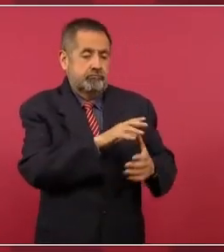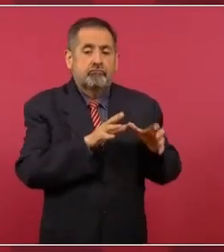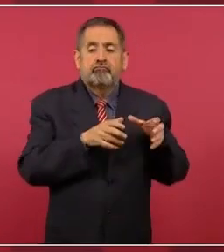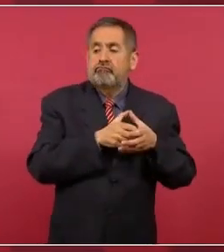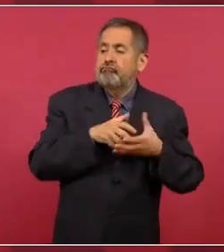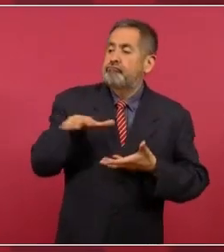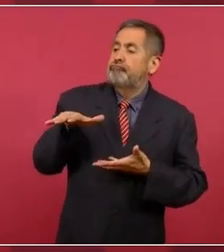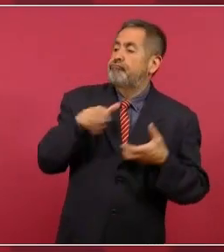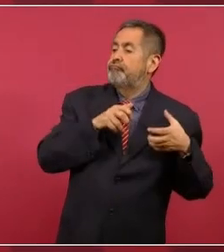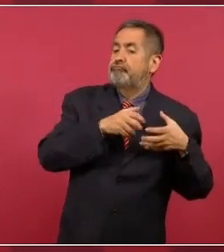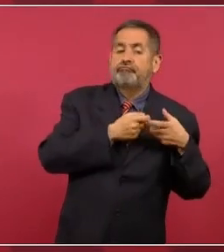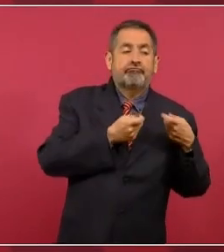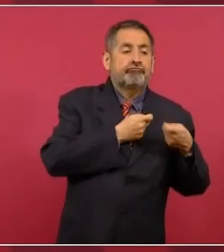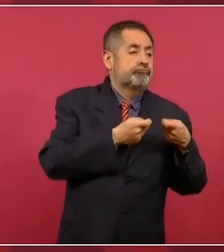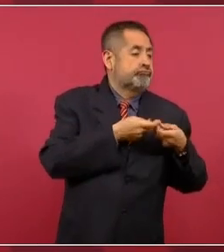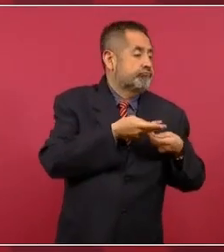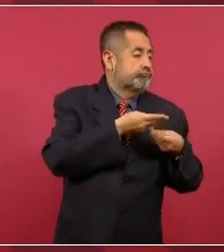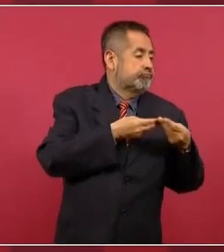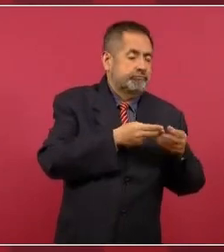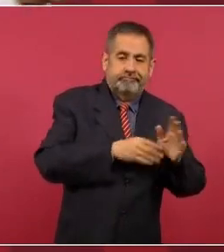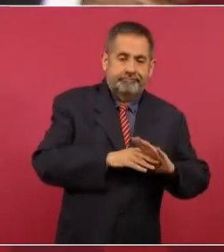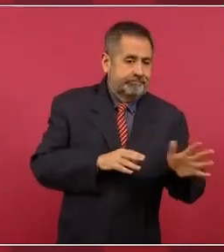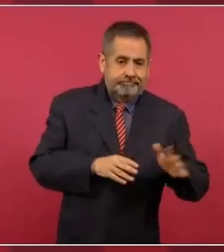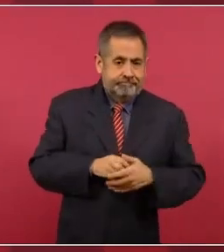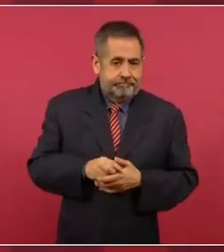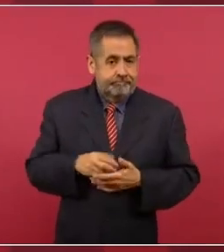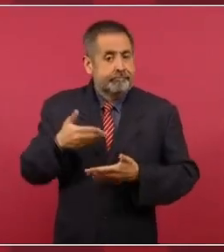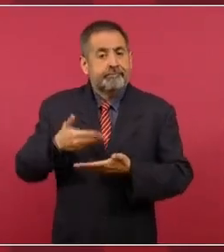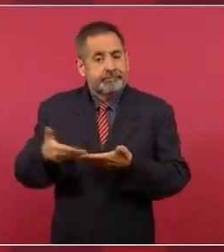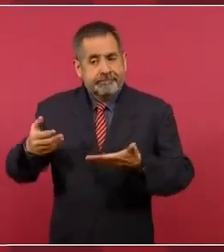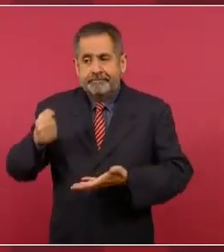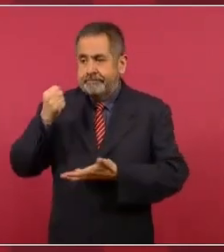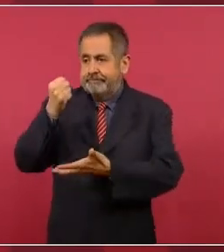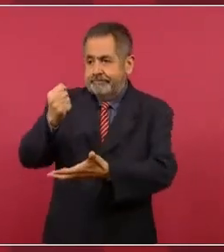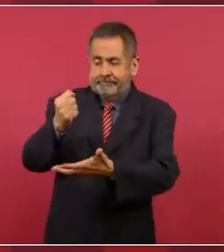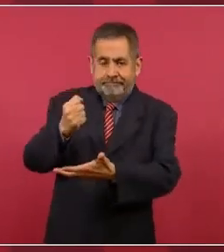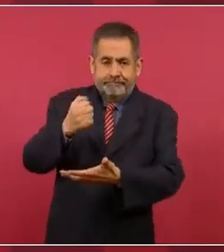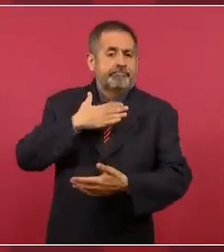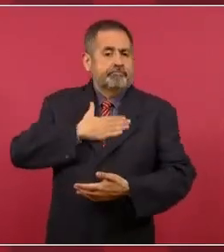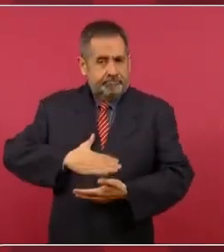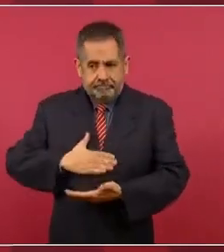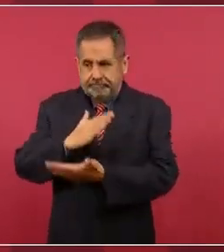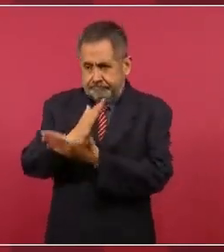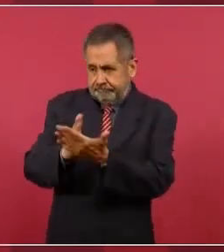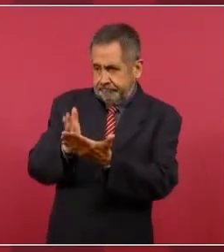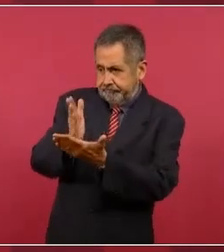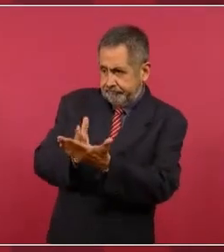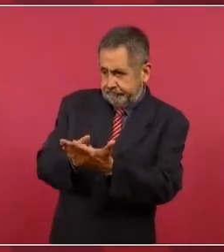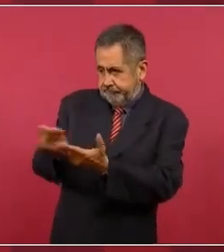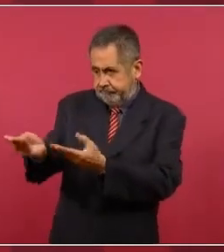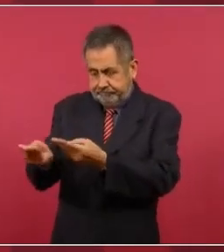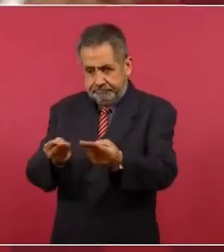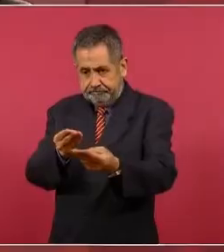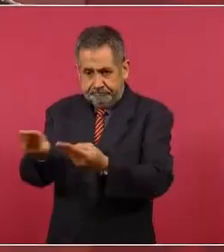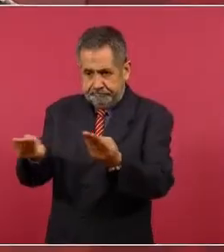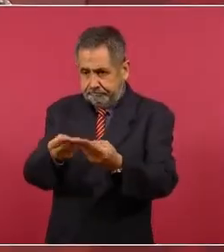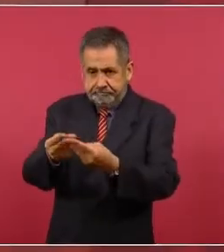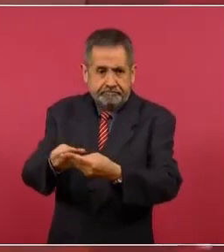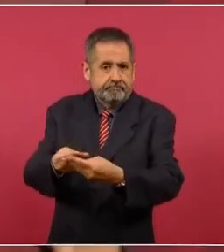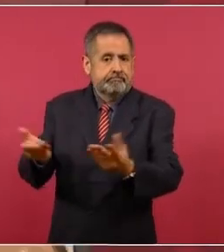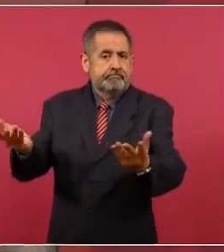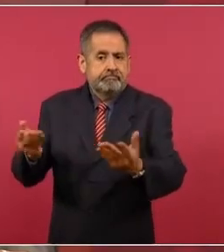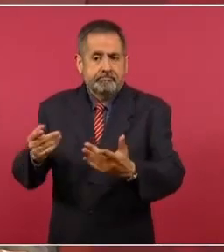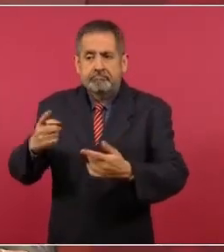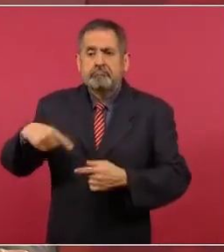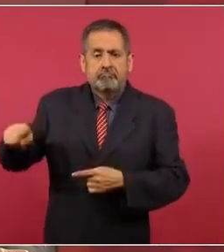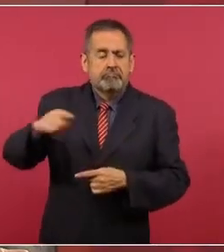y se distribuye con justicia y alcanza a todos